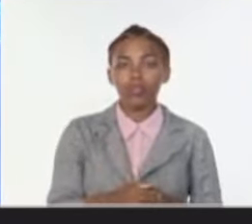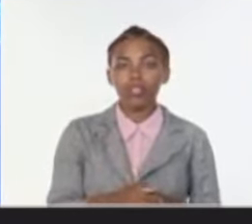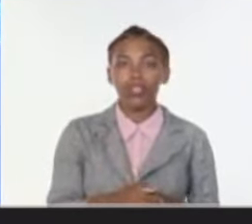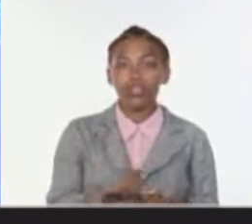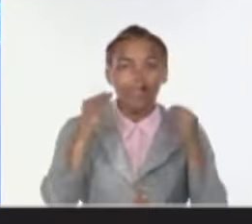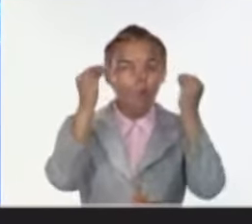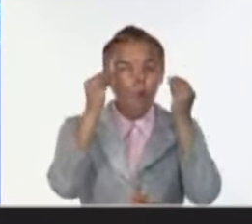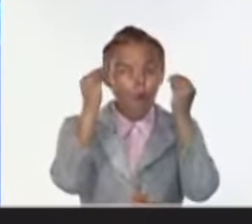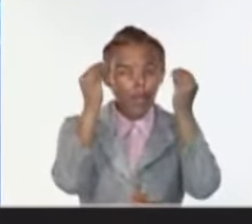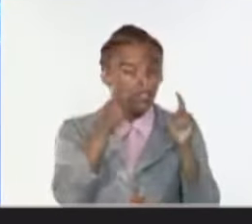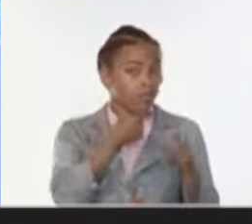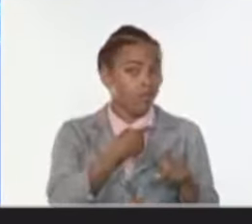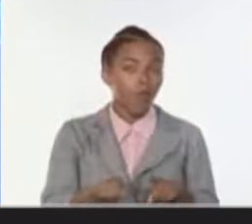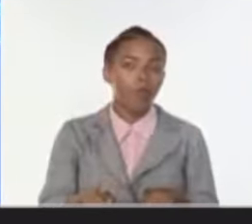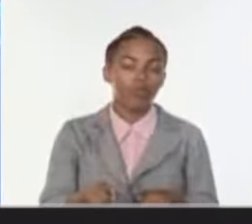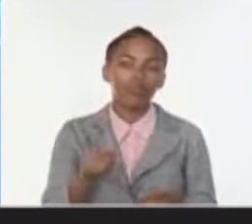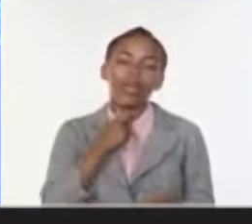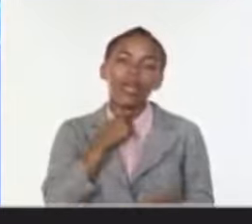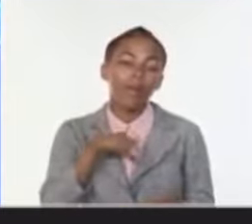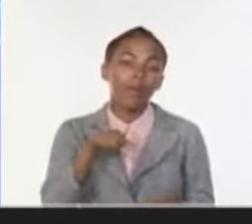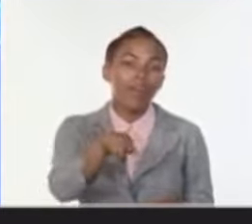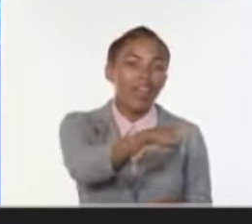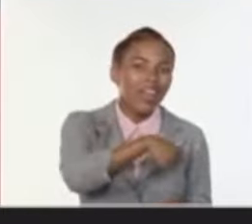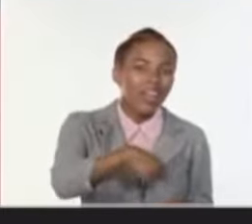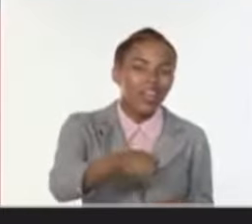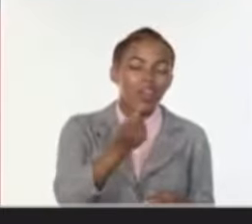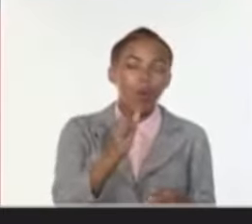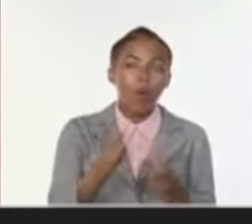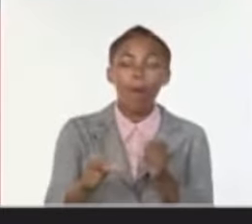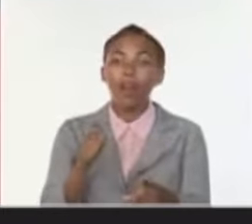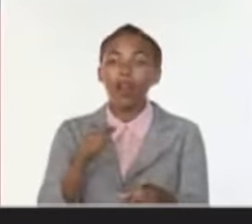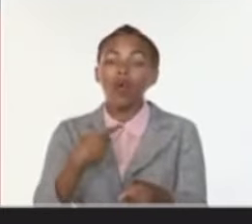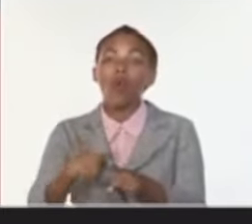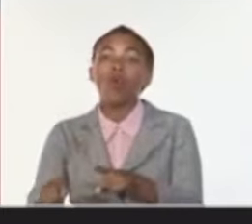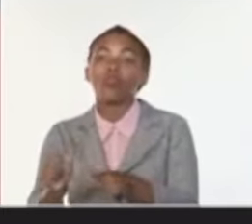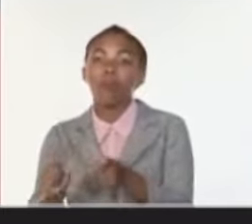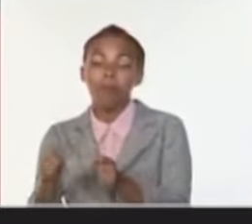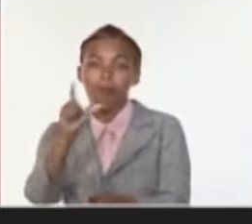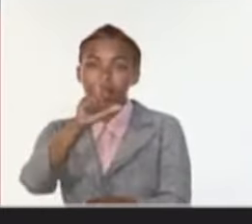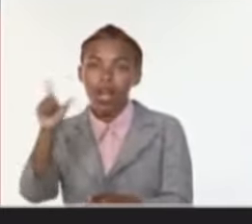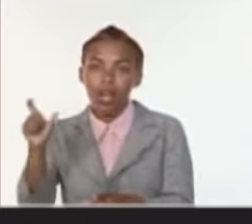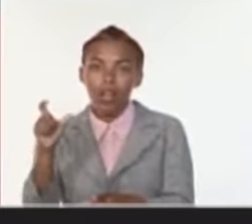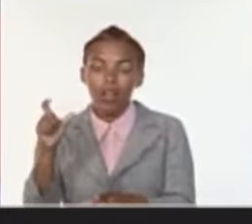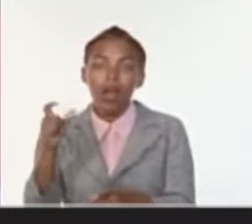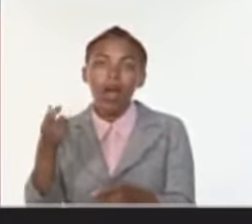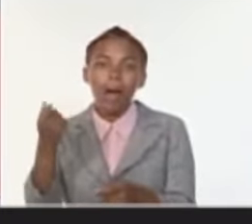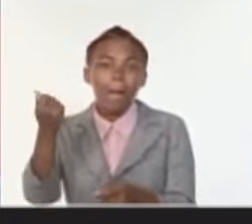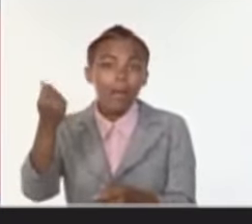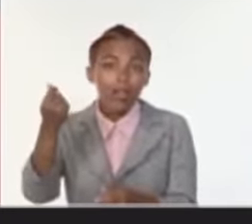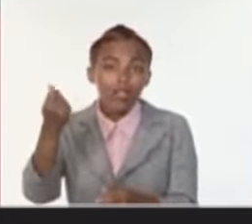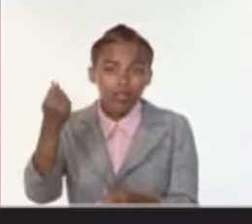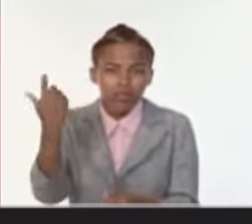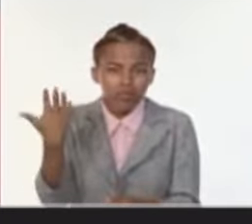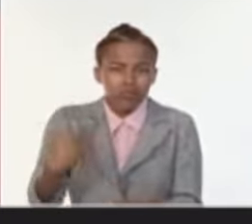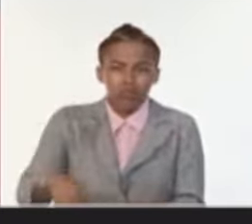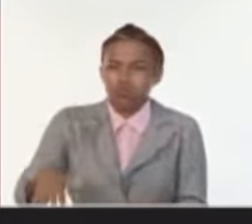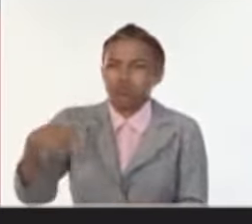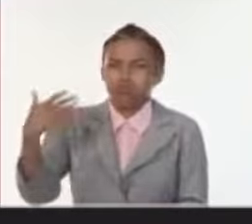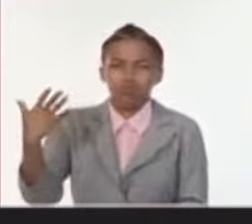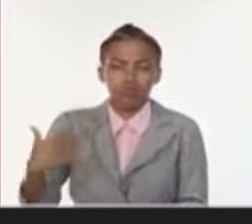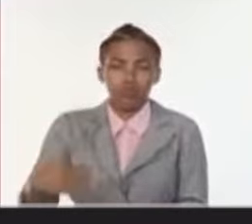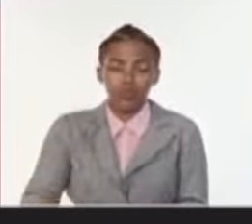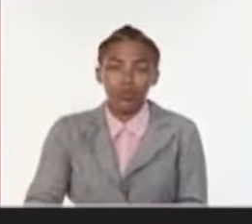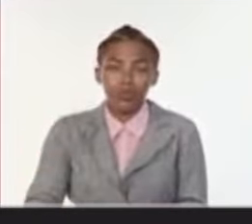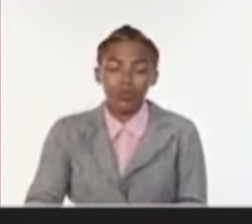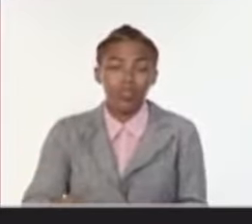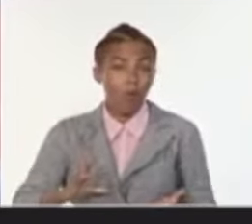Ellos tienen que ir a comprar a otros mercados más lejanos, a precios más caros, porque hemos tenido dificultades en pagarle a los